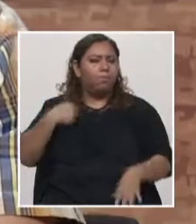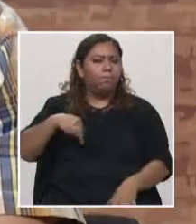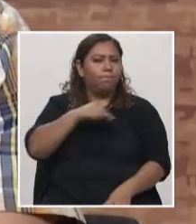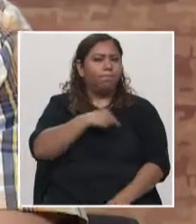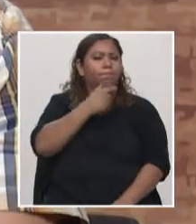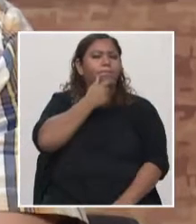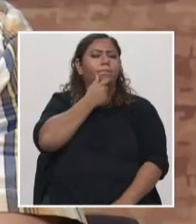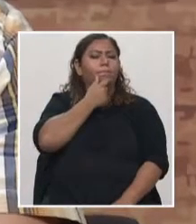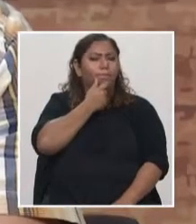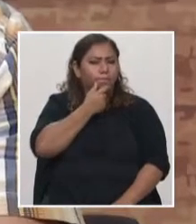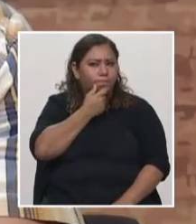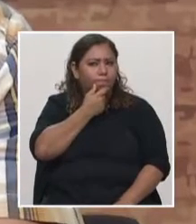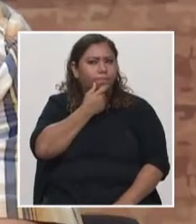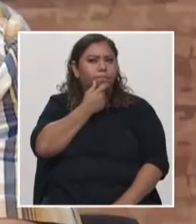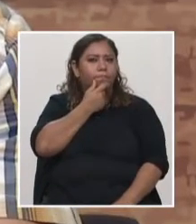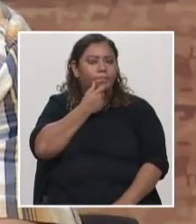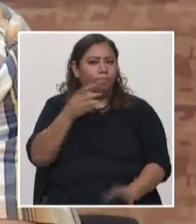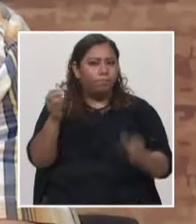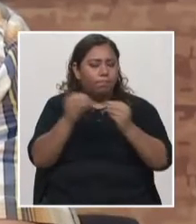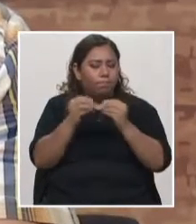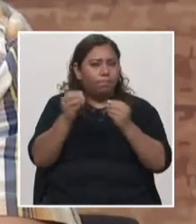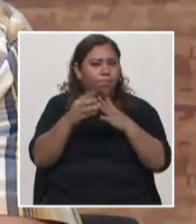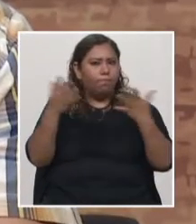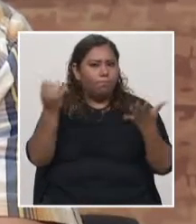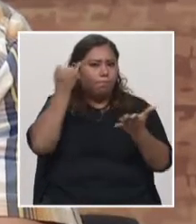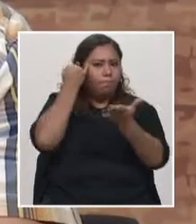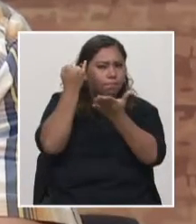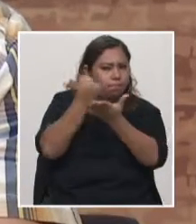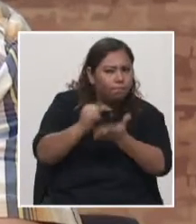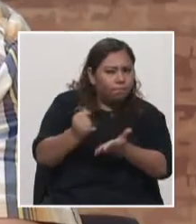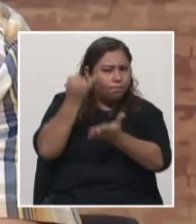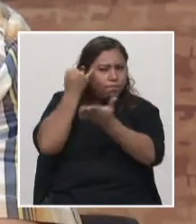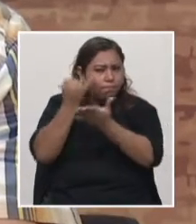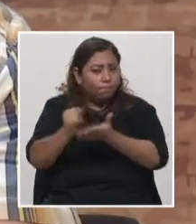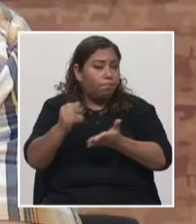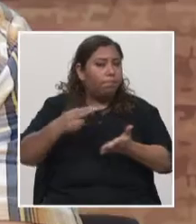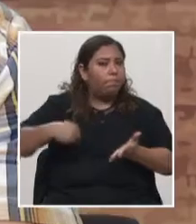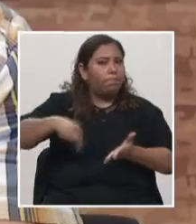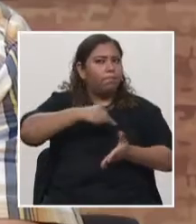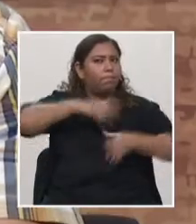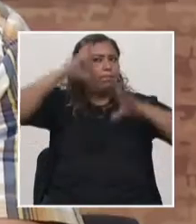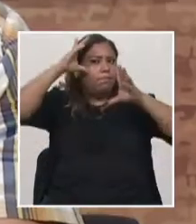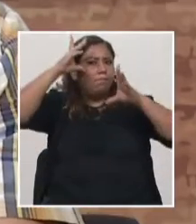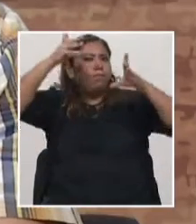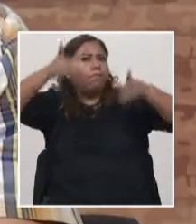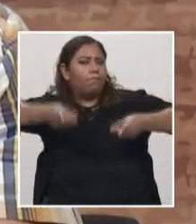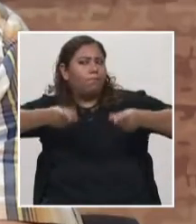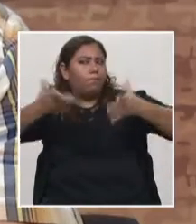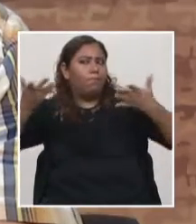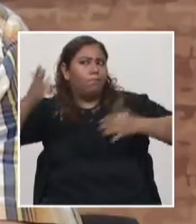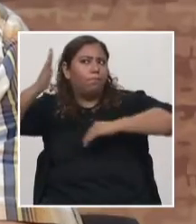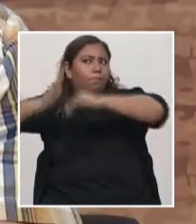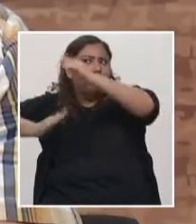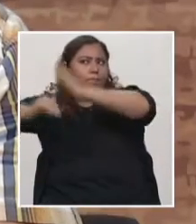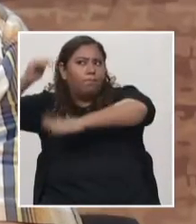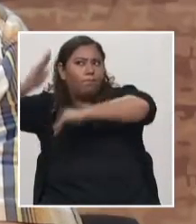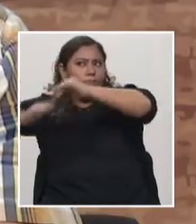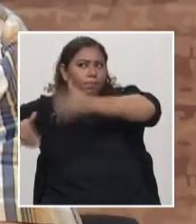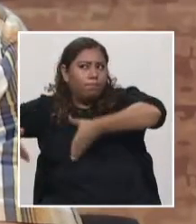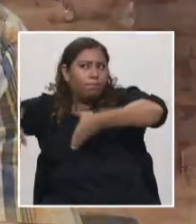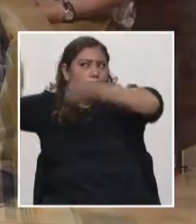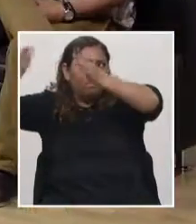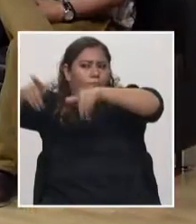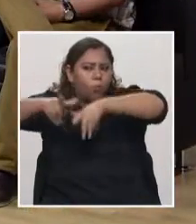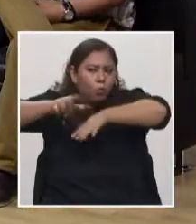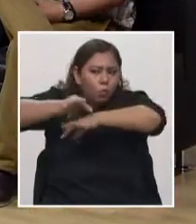geoscientífico, que vienen a fortalecer la toma de decisiones de nuestros pueblos y del país en general. Ingeniero, Honduras